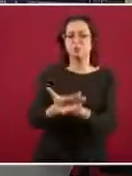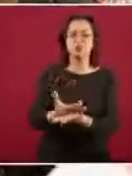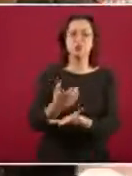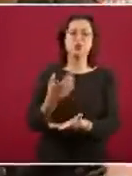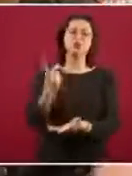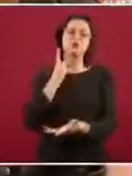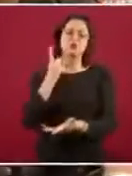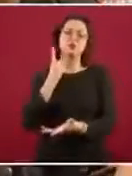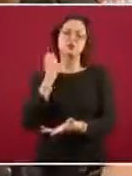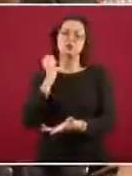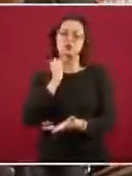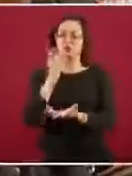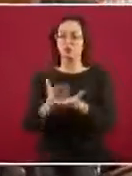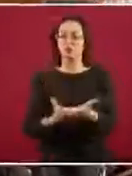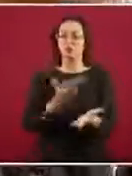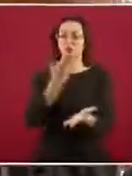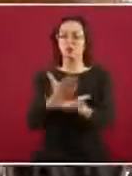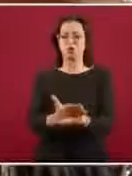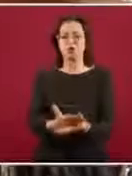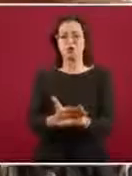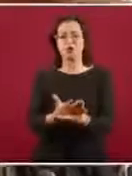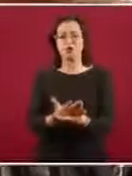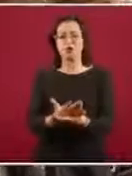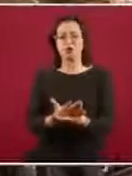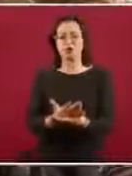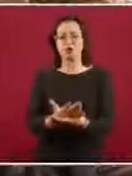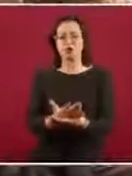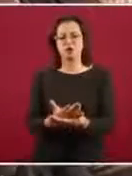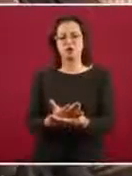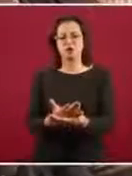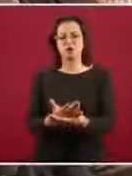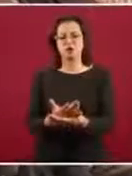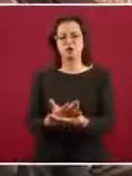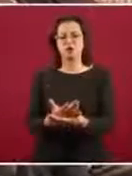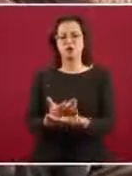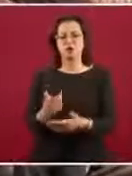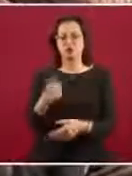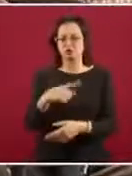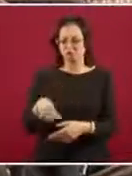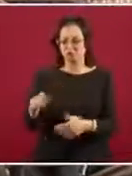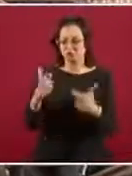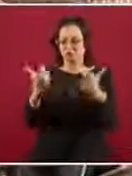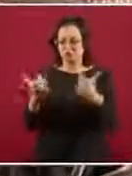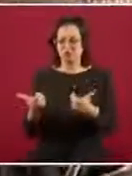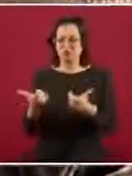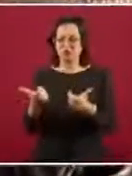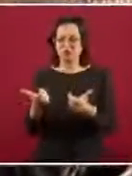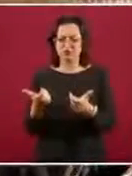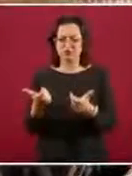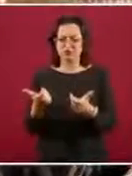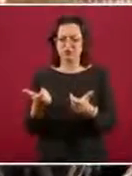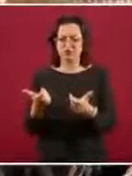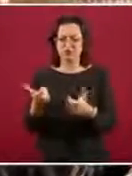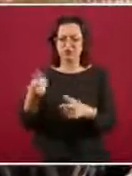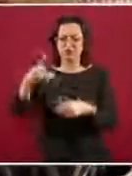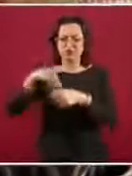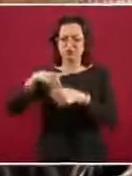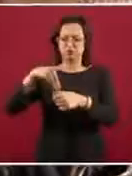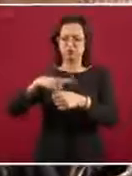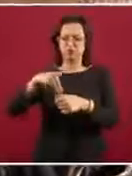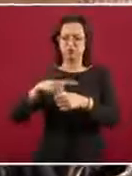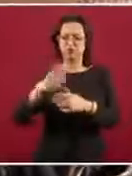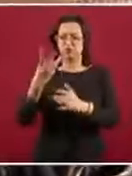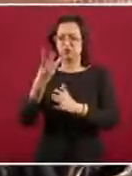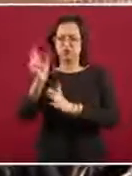que han adelantado que quieren donar hasta tres meses de su sueldo para comprar equipo médico? ¿Que quieren cómo? Donar hasta tres